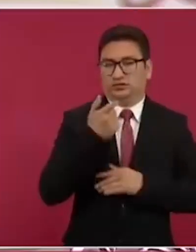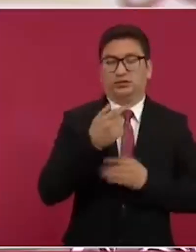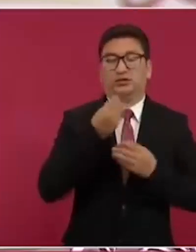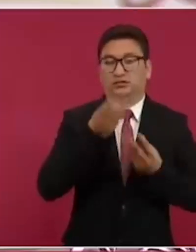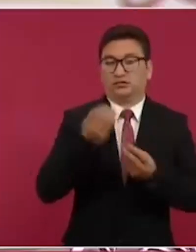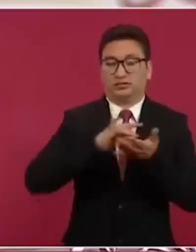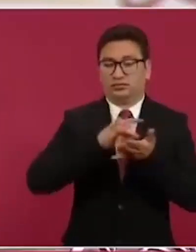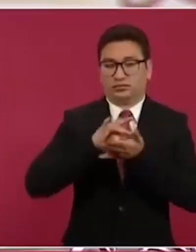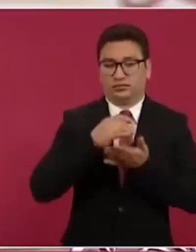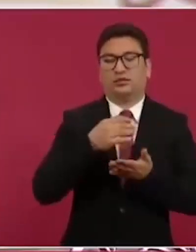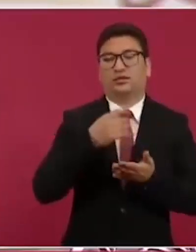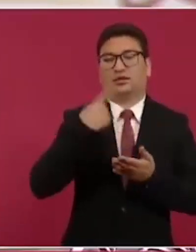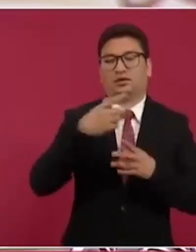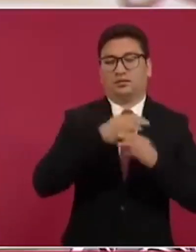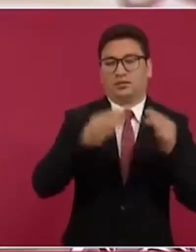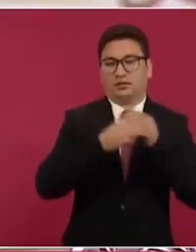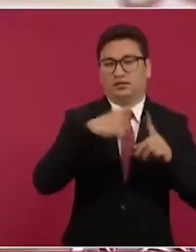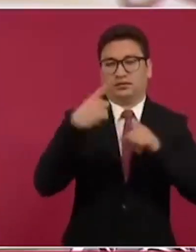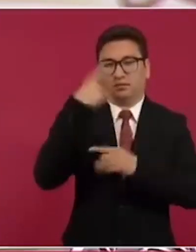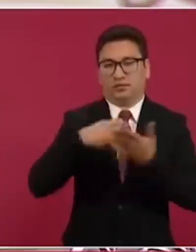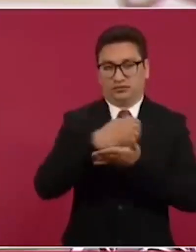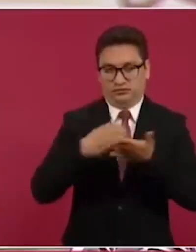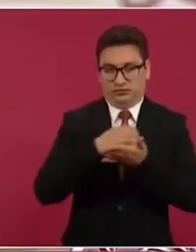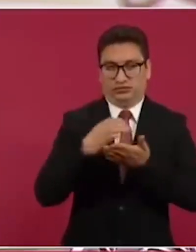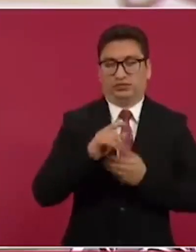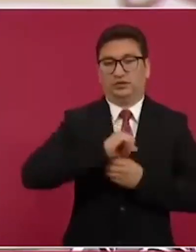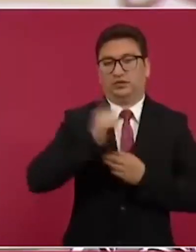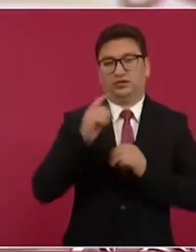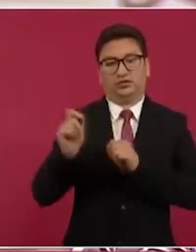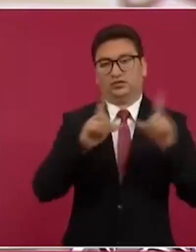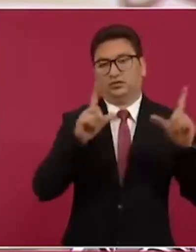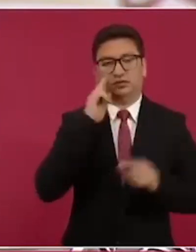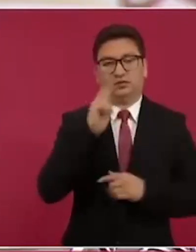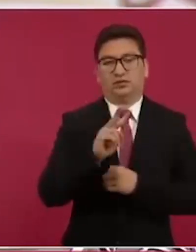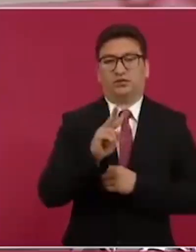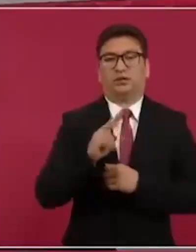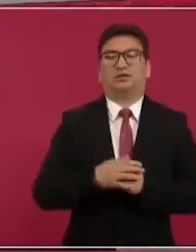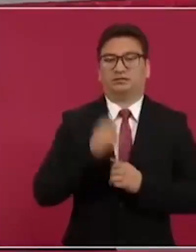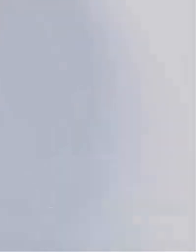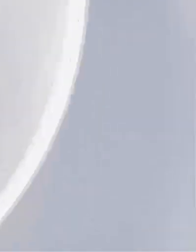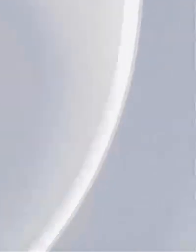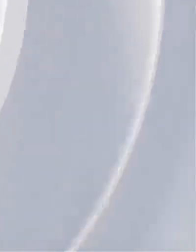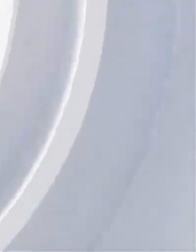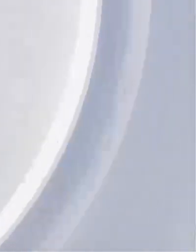biotecnológico a nivel global que puso a prueba la capacidad de innovación científica en todo el mundo.